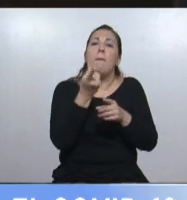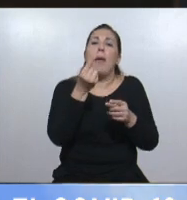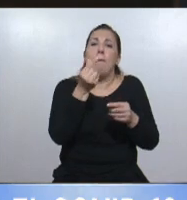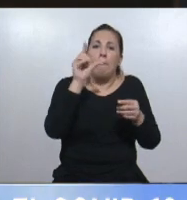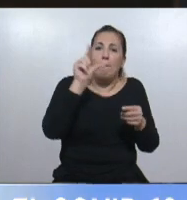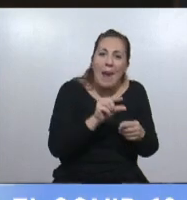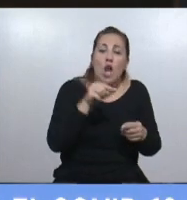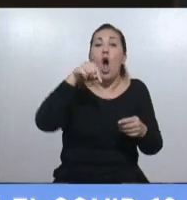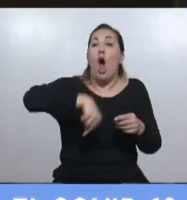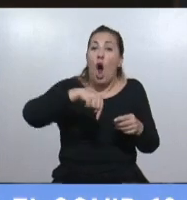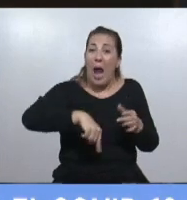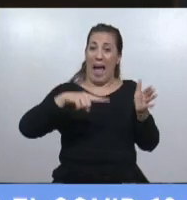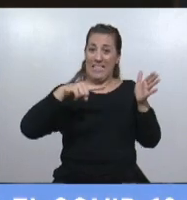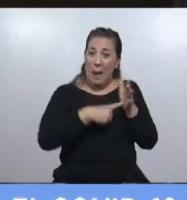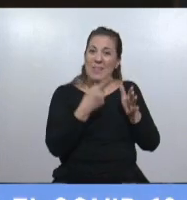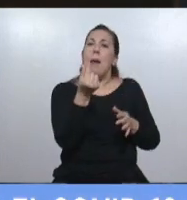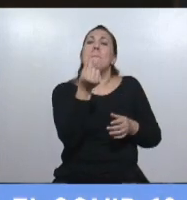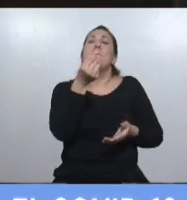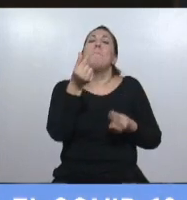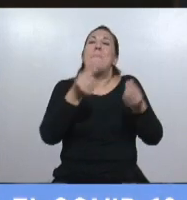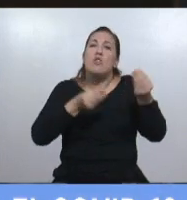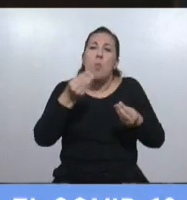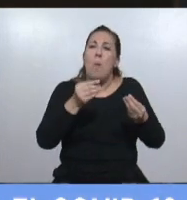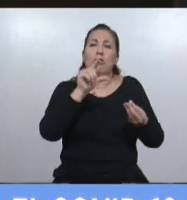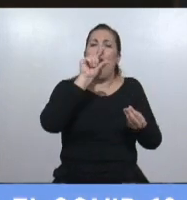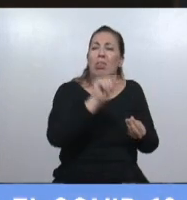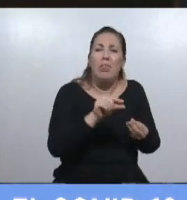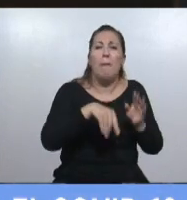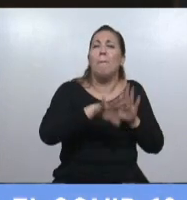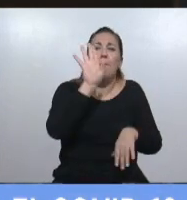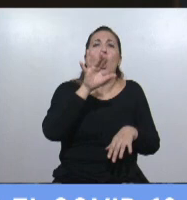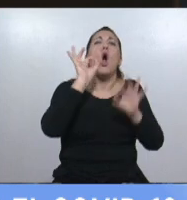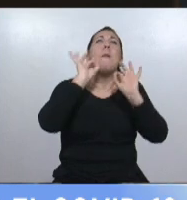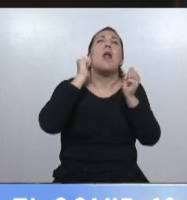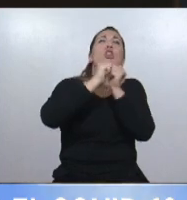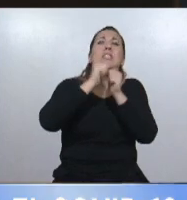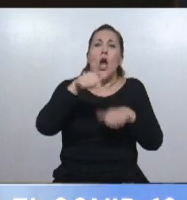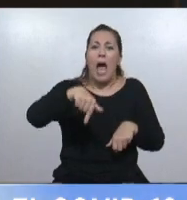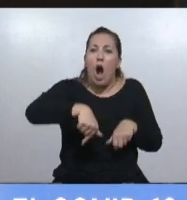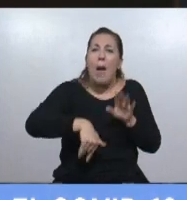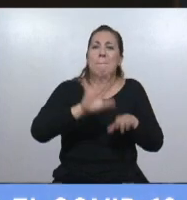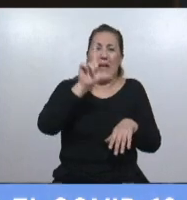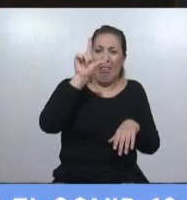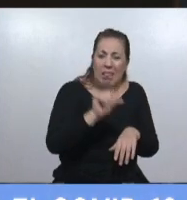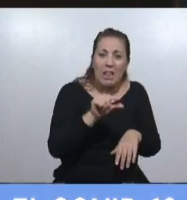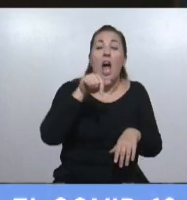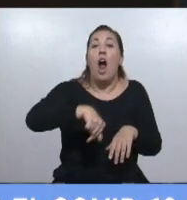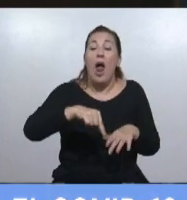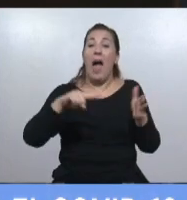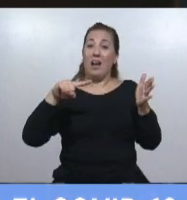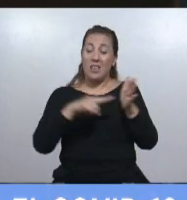Buenos Aires tiene el presupuesto más bajo en educación de toda su historia. Hoy, la ciudad de Buenos Aires